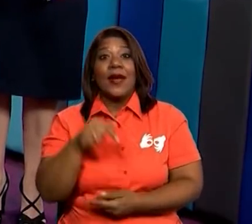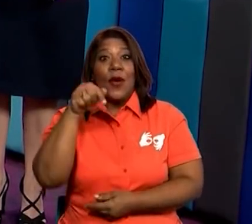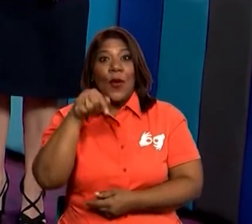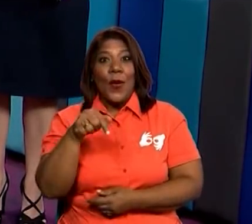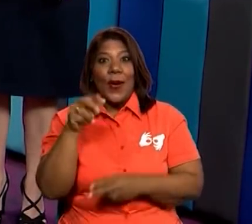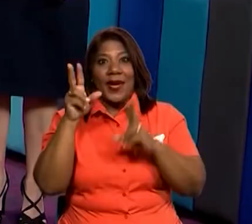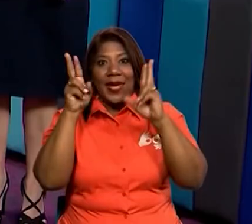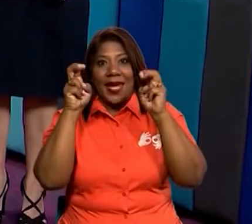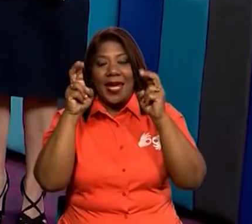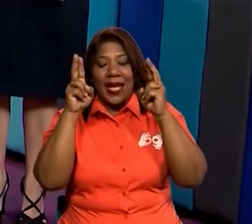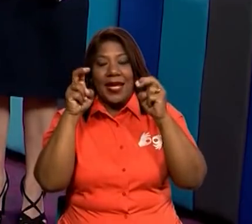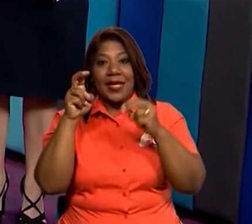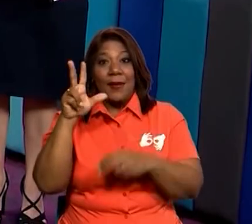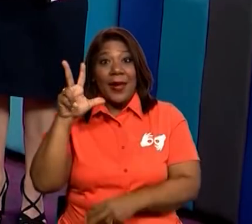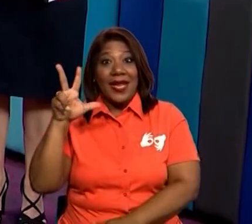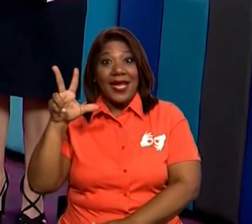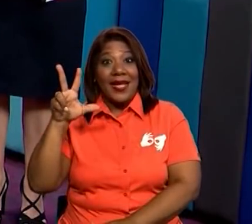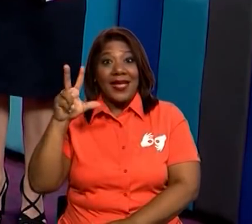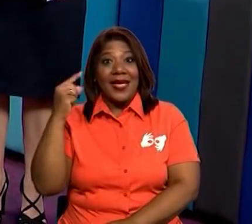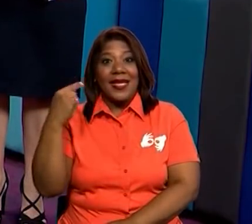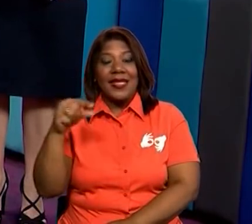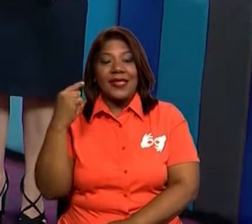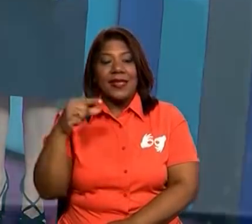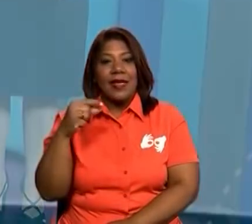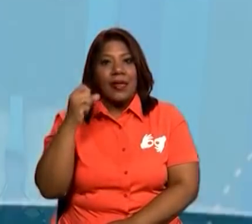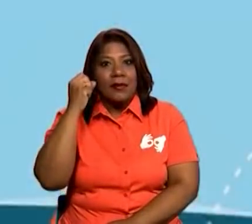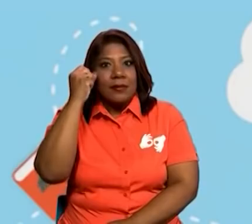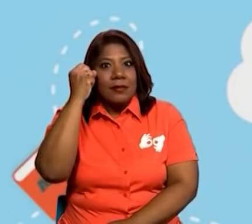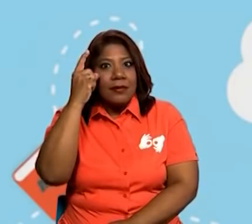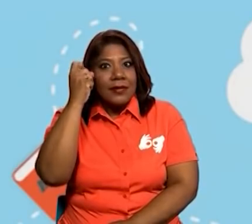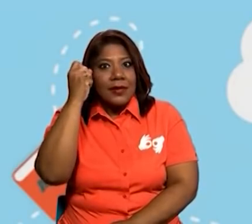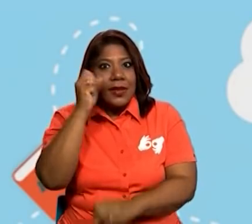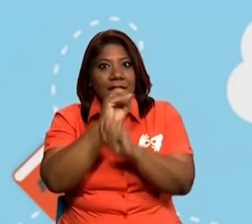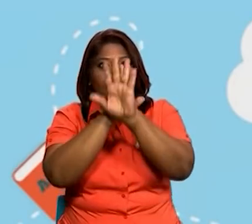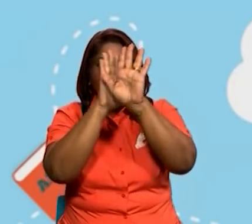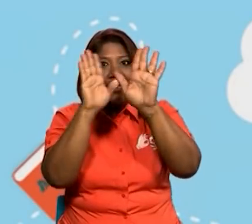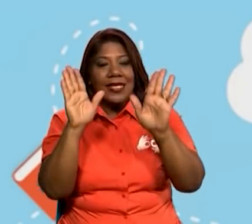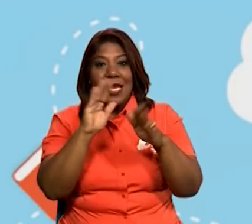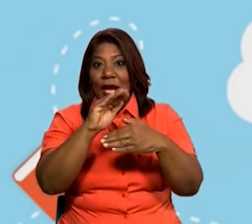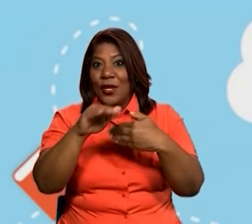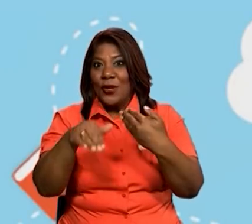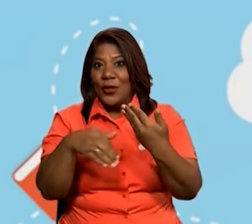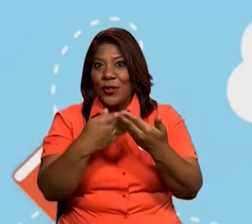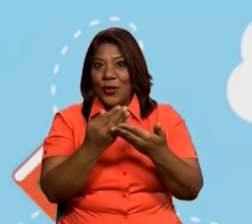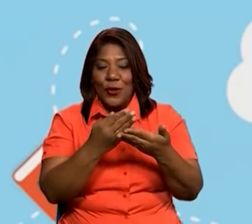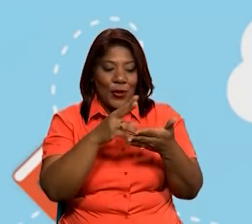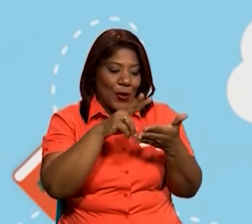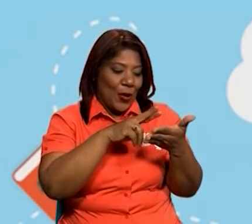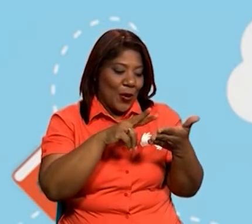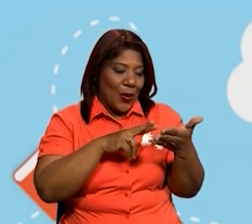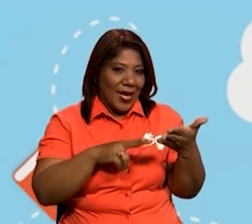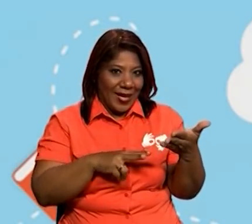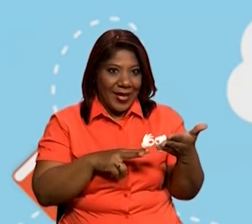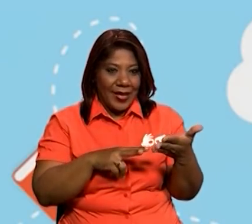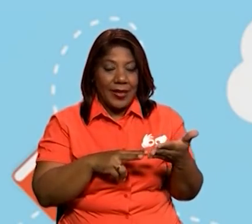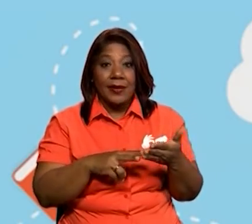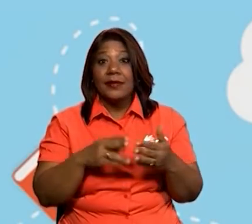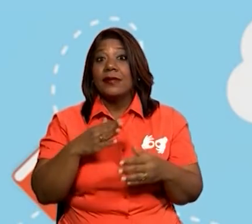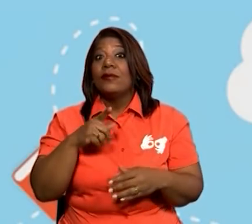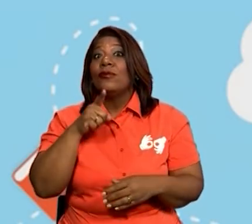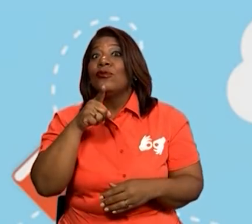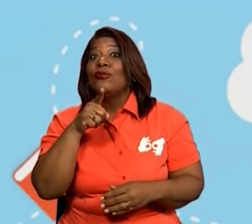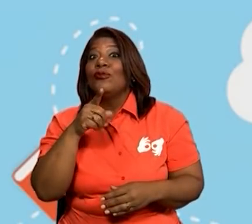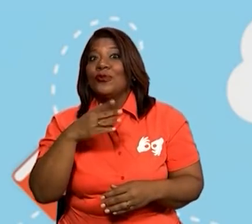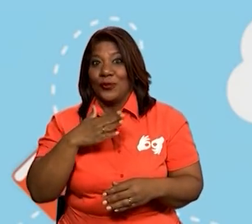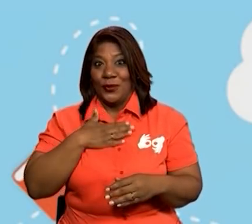hoy tenemos el tema de tercer grado, comprensión lectora. Me comunico. El texto